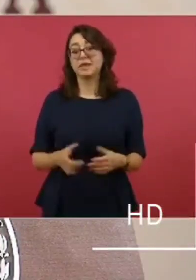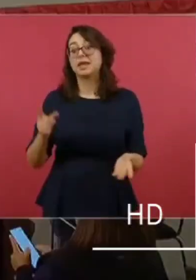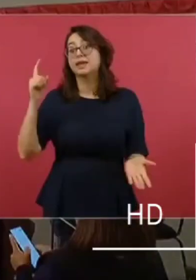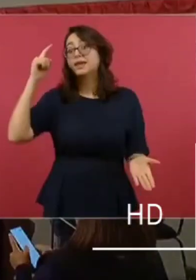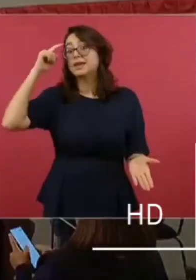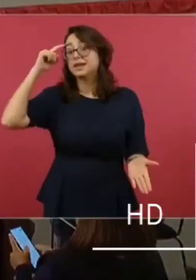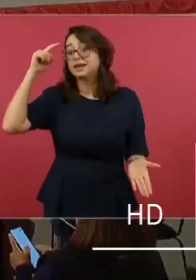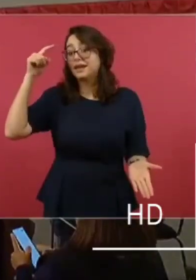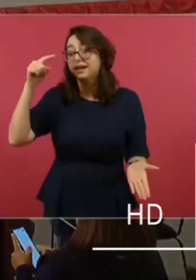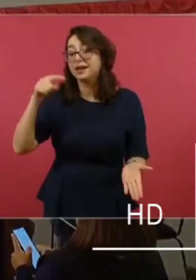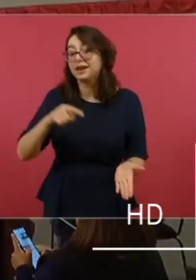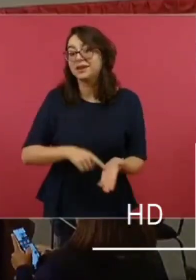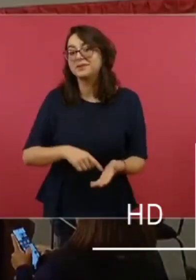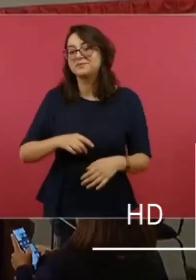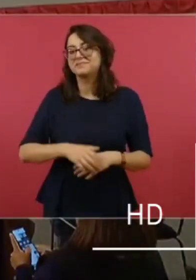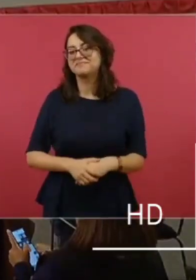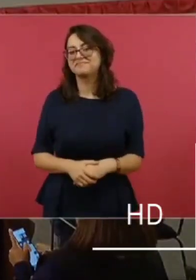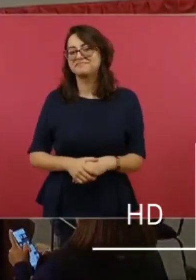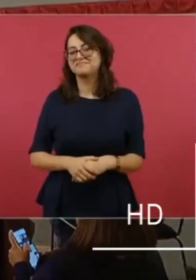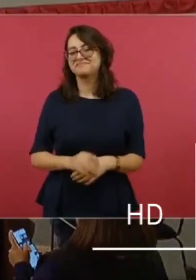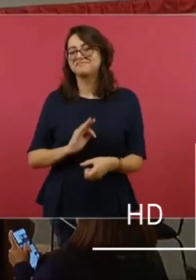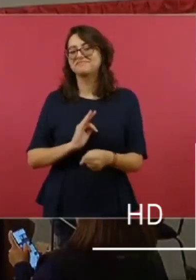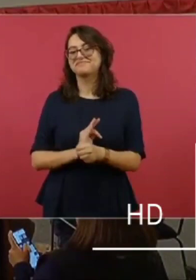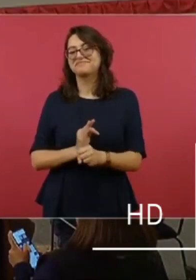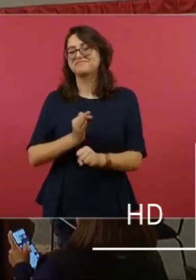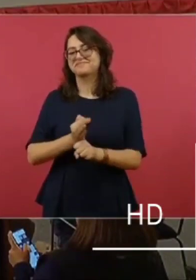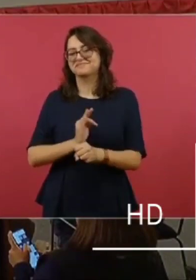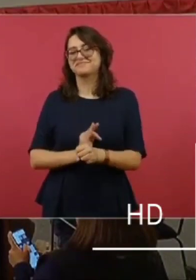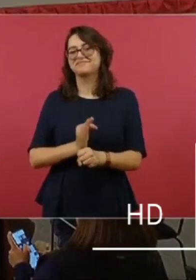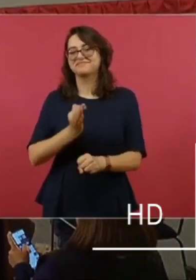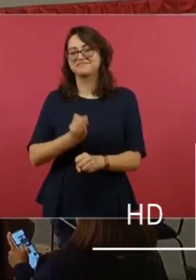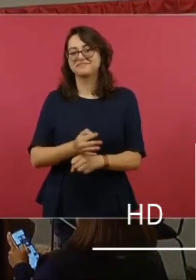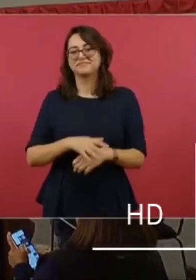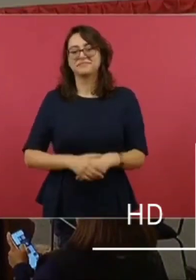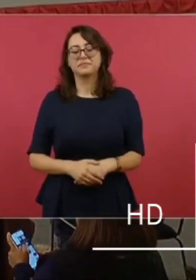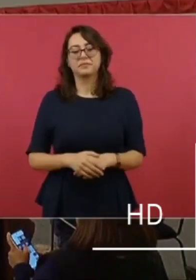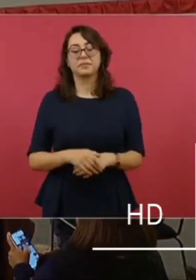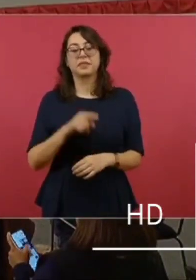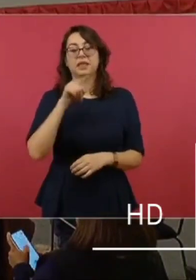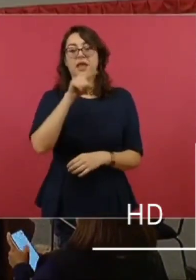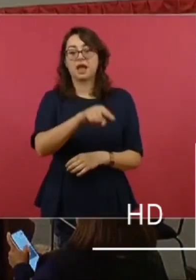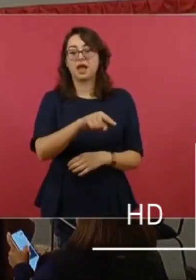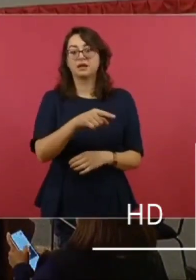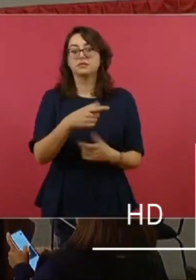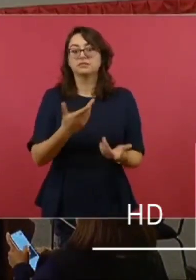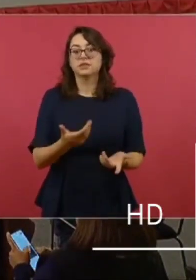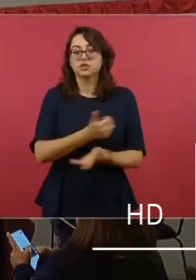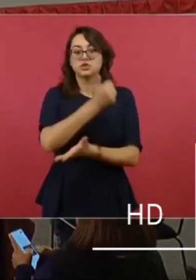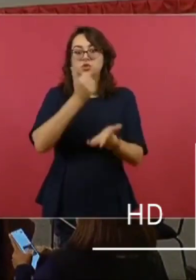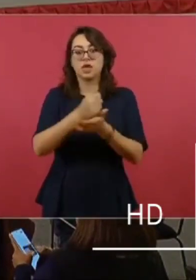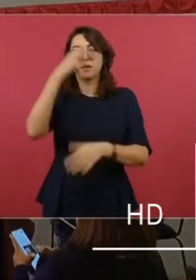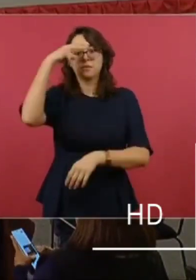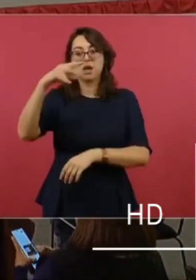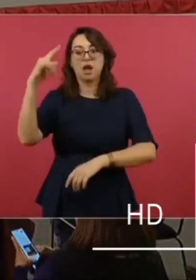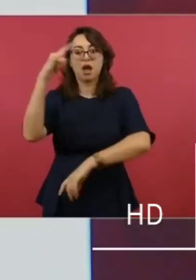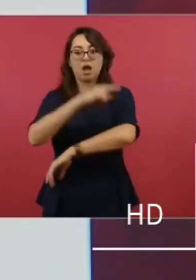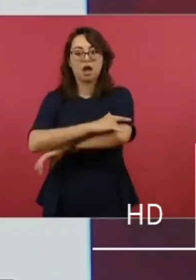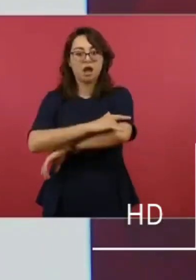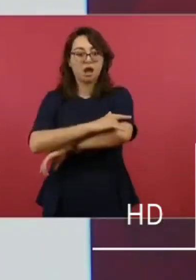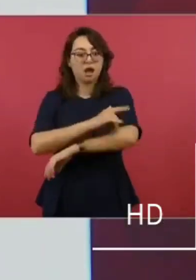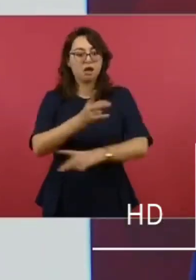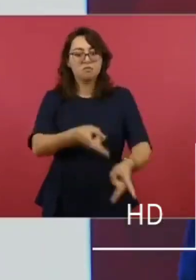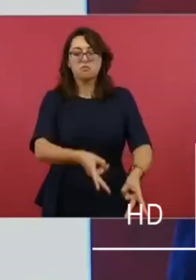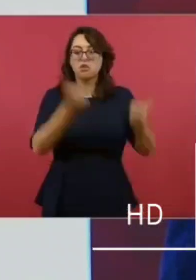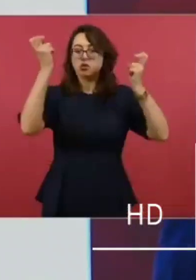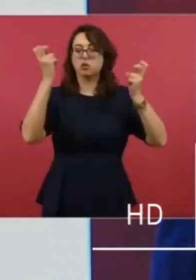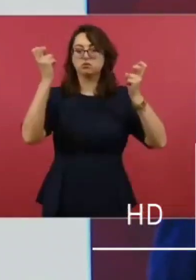bastante cotorro el insólito robo de un avión en el aeropuerto internacional de la Ciudad de México que no